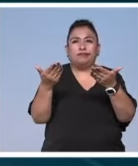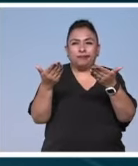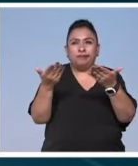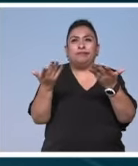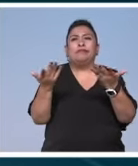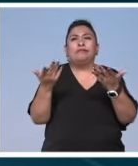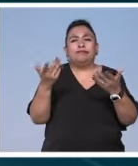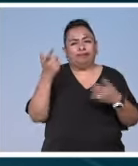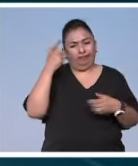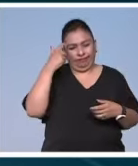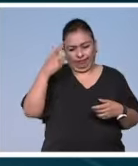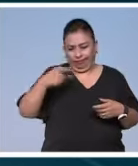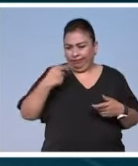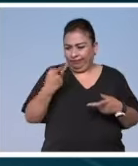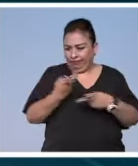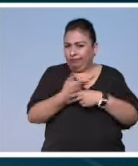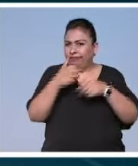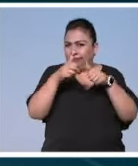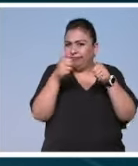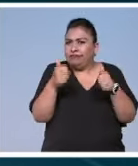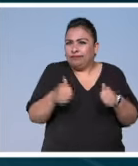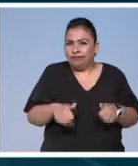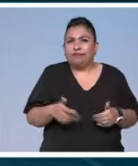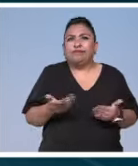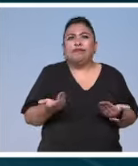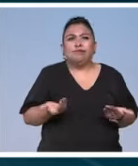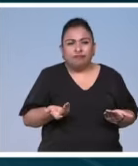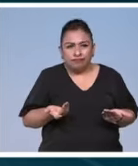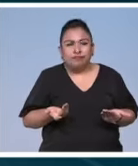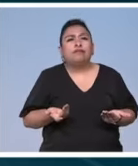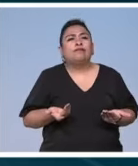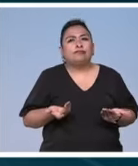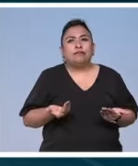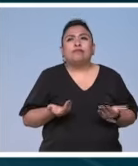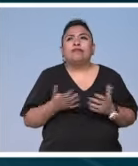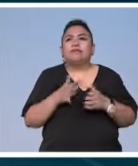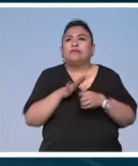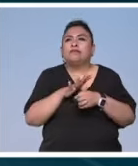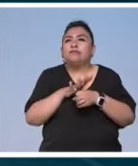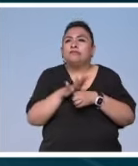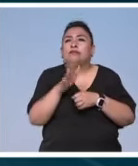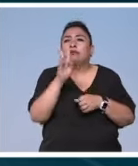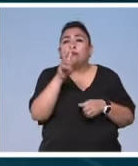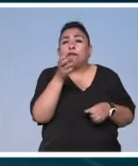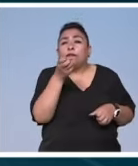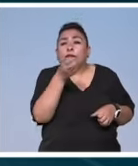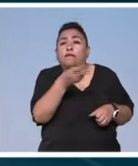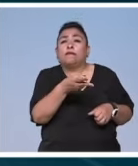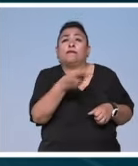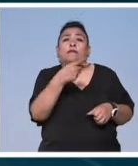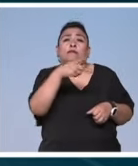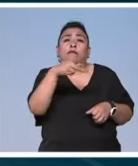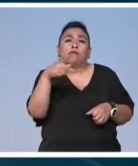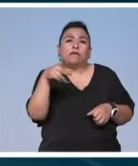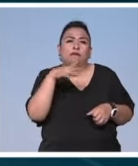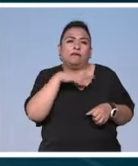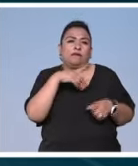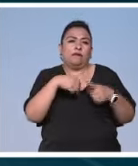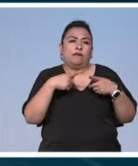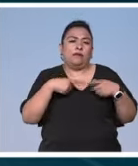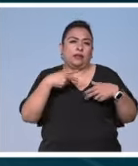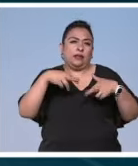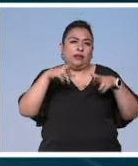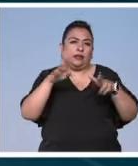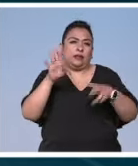se preguntan mucho que sucede con el arte que clase de privilegios de que privilegios gozamos los agentes